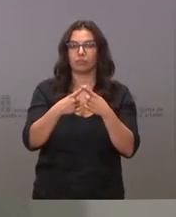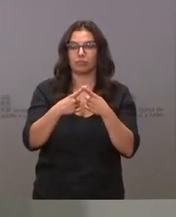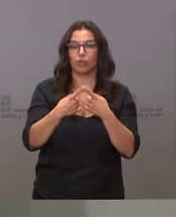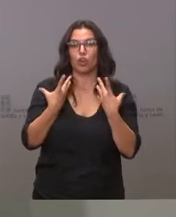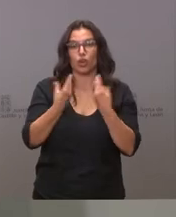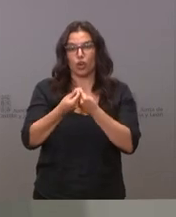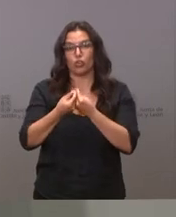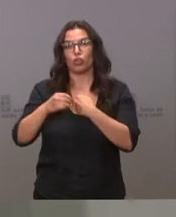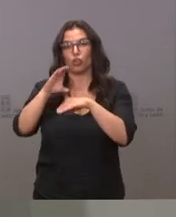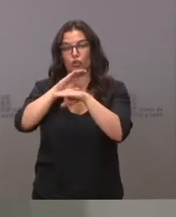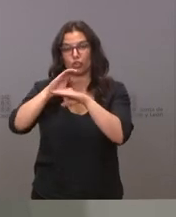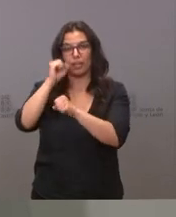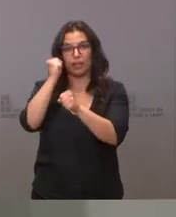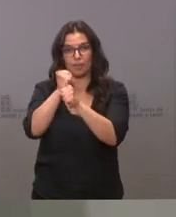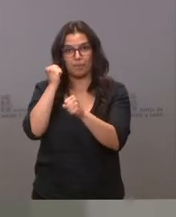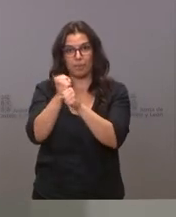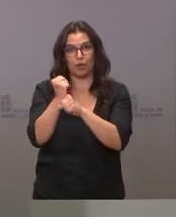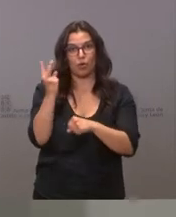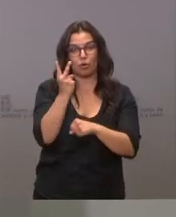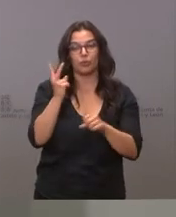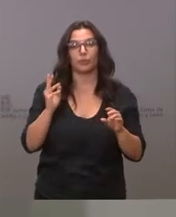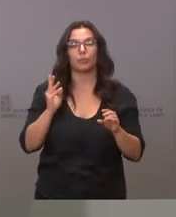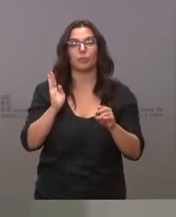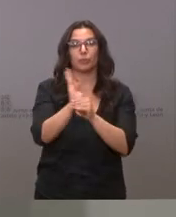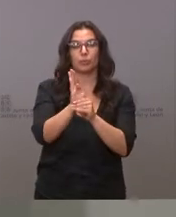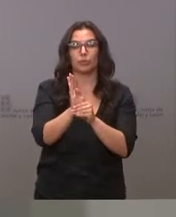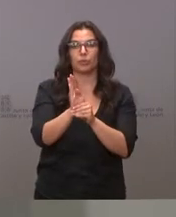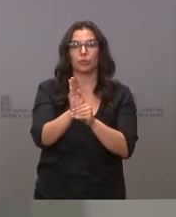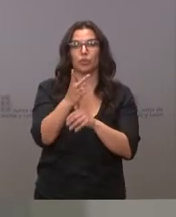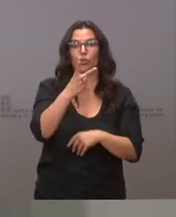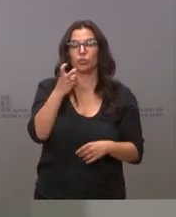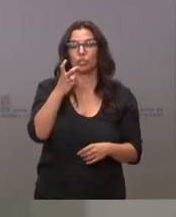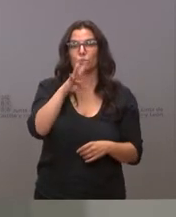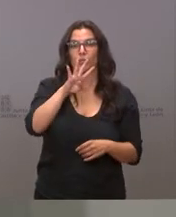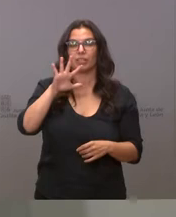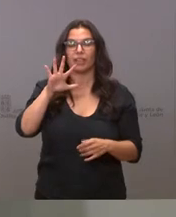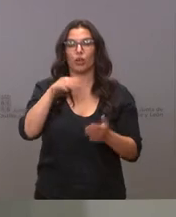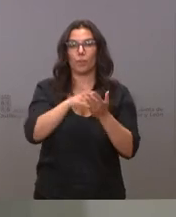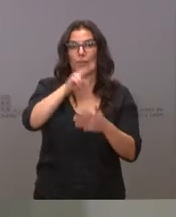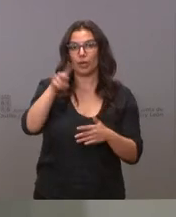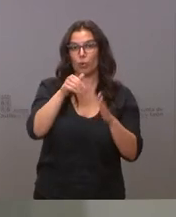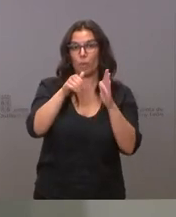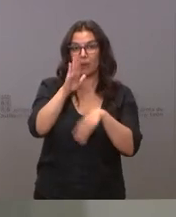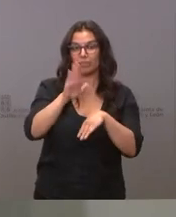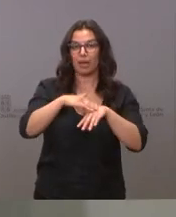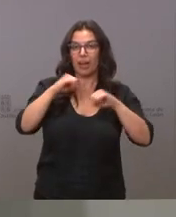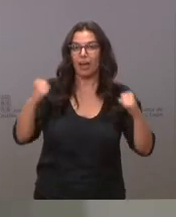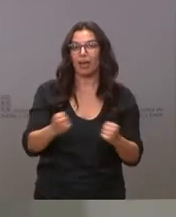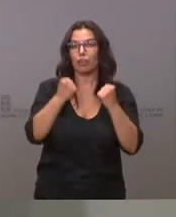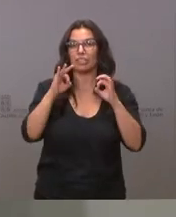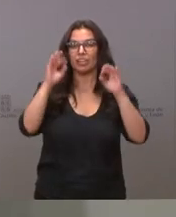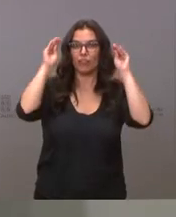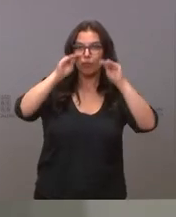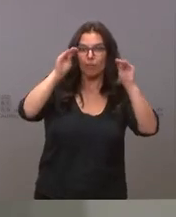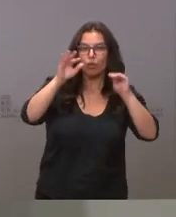la Consejería de Empleo, destinan más de 245.000 euros para acciones de formación e